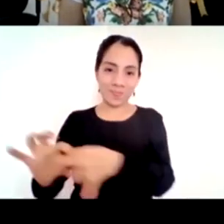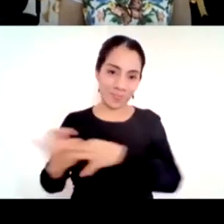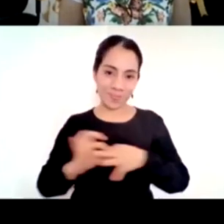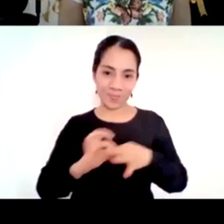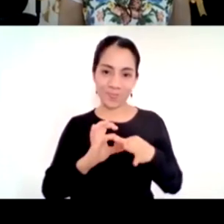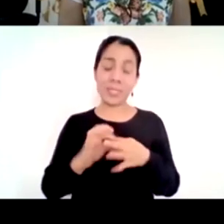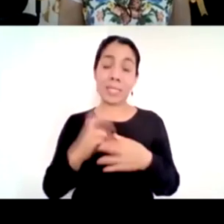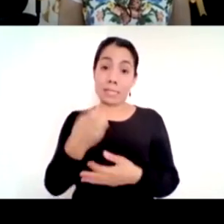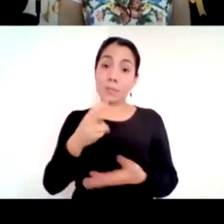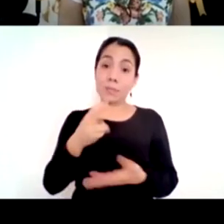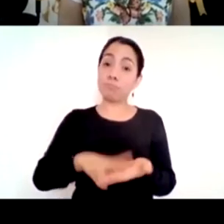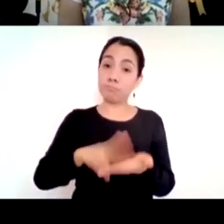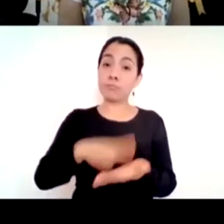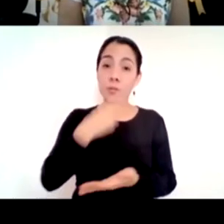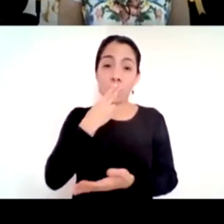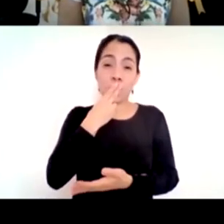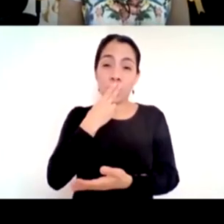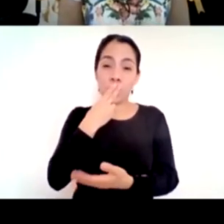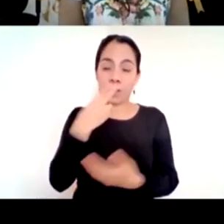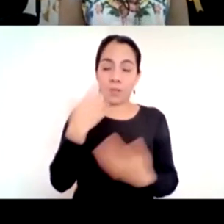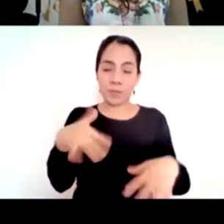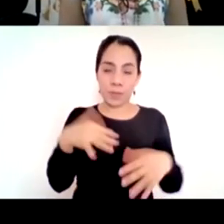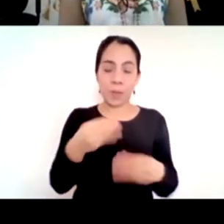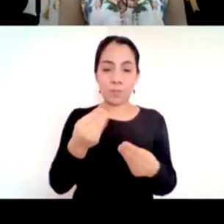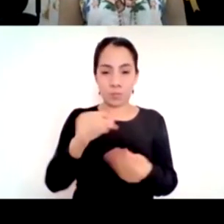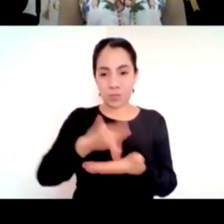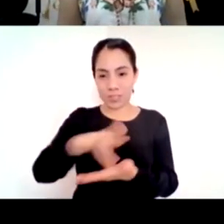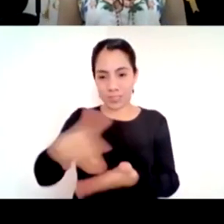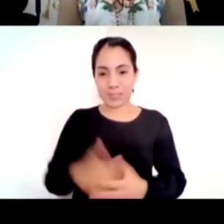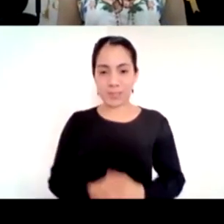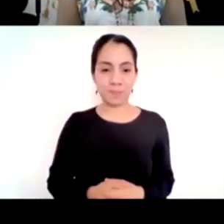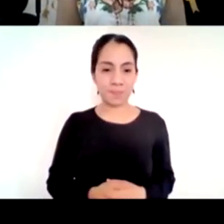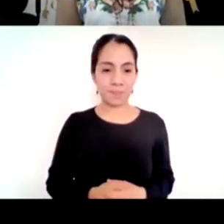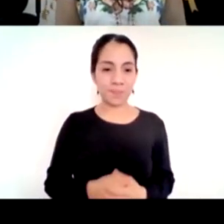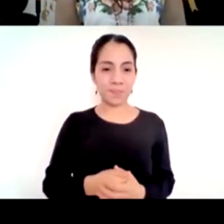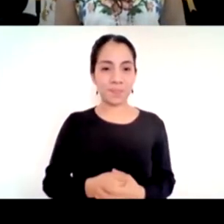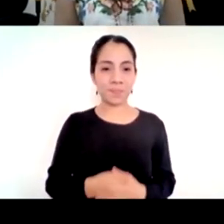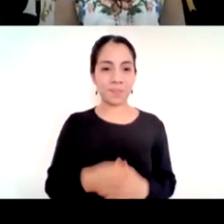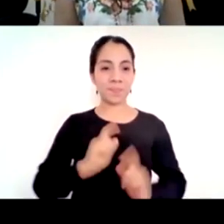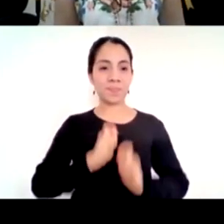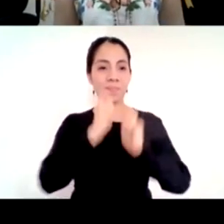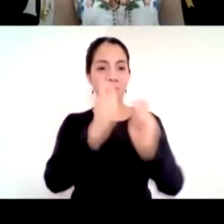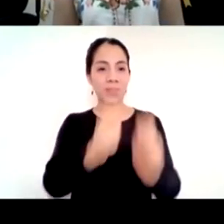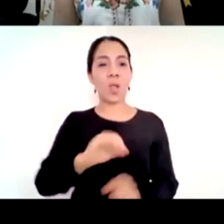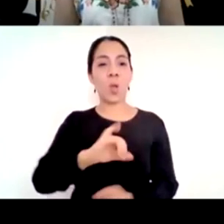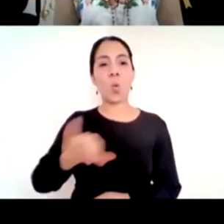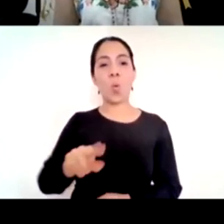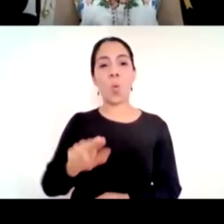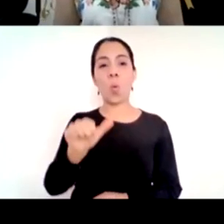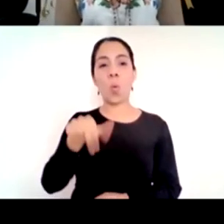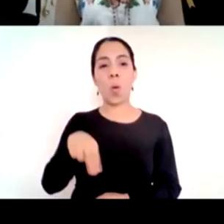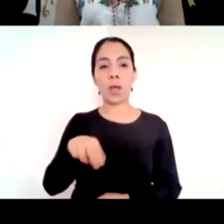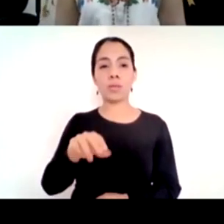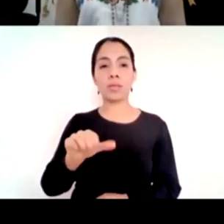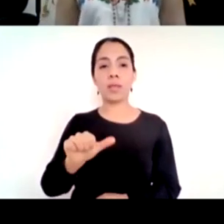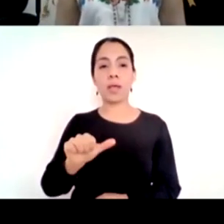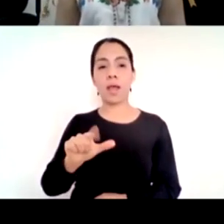gracias Luis Humberto bueno creo que algunas de las experiencias que yo